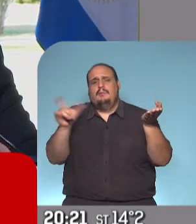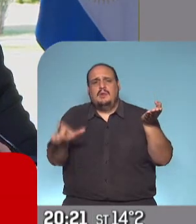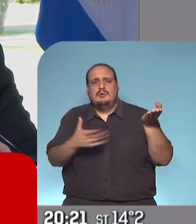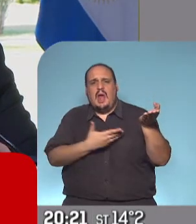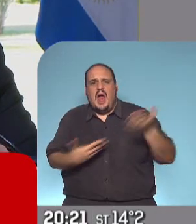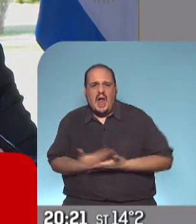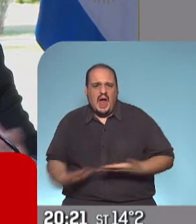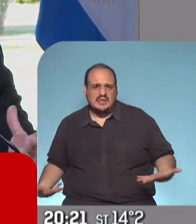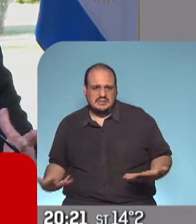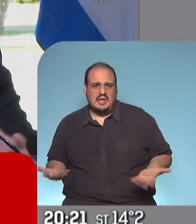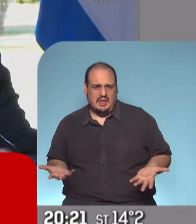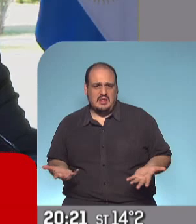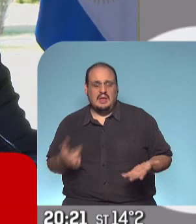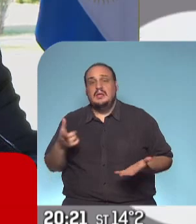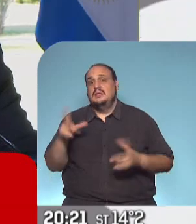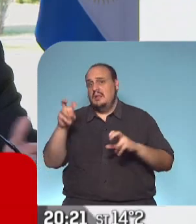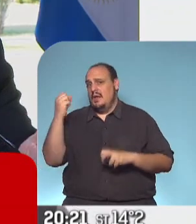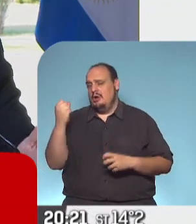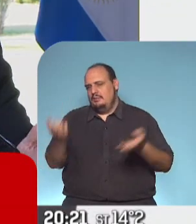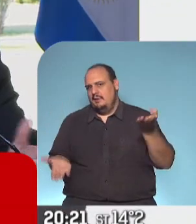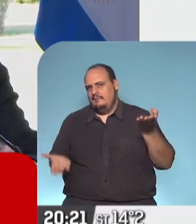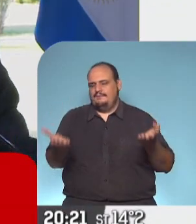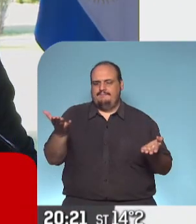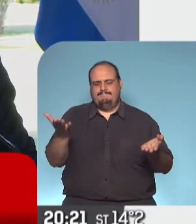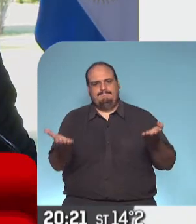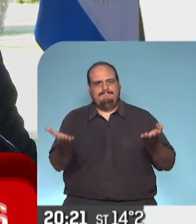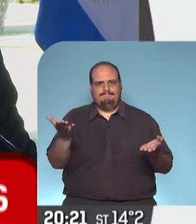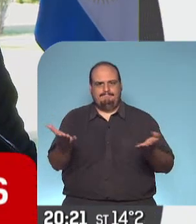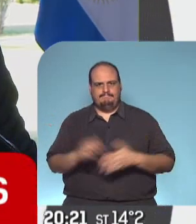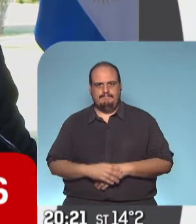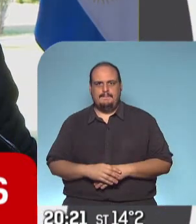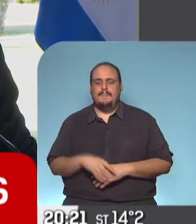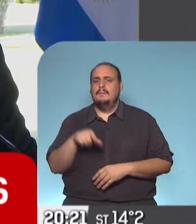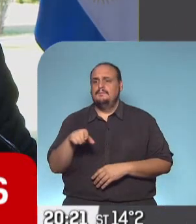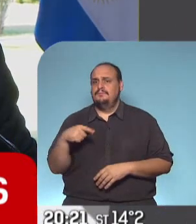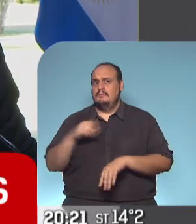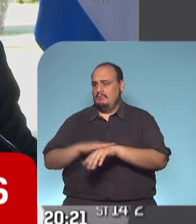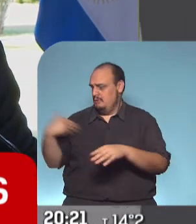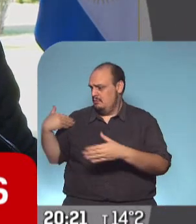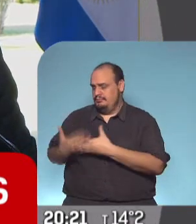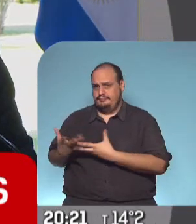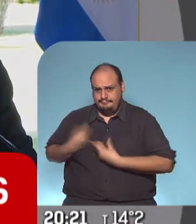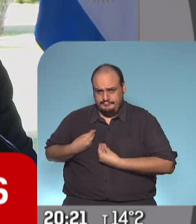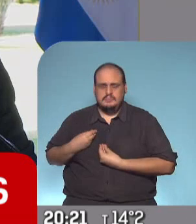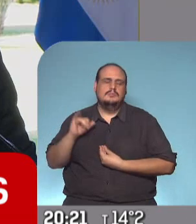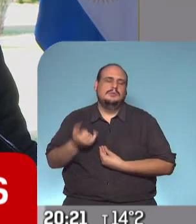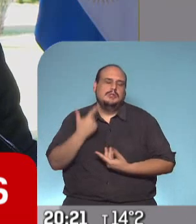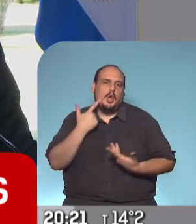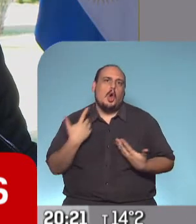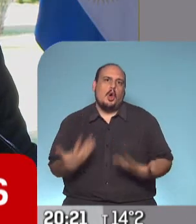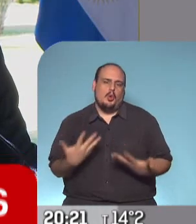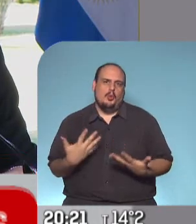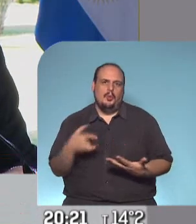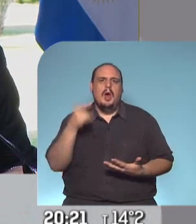y los números concretos de la economía ahora bien todo este tiempo ha servido sí claro hay un gráfico en realidad